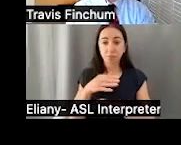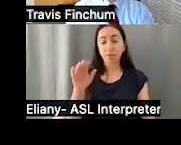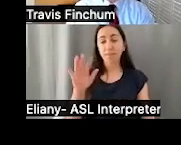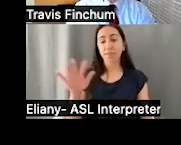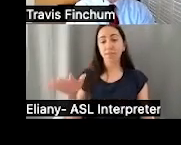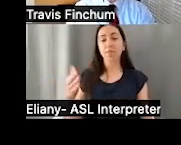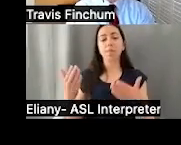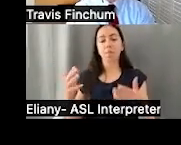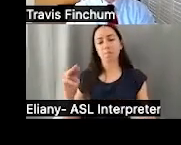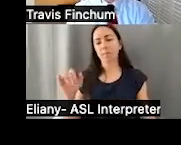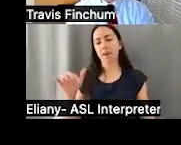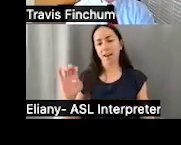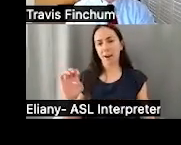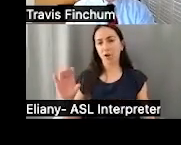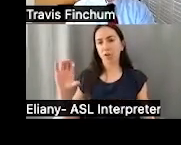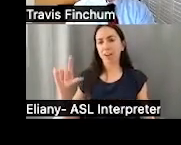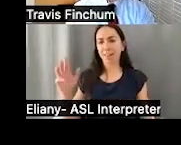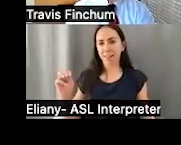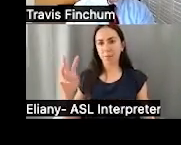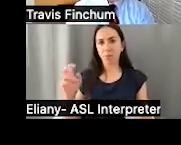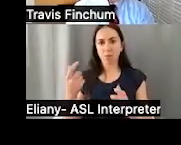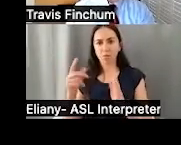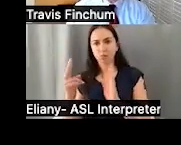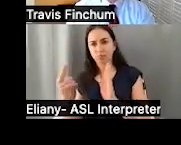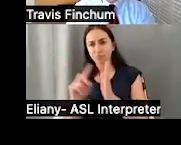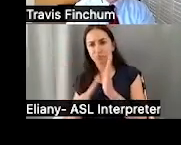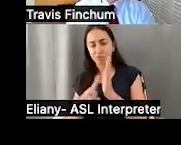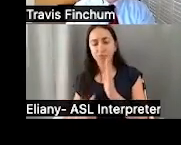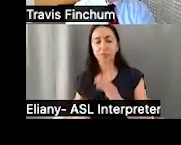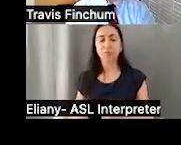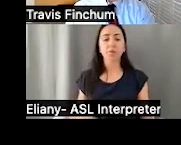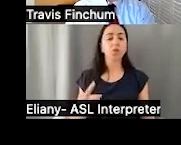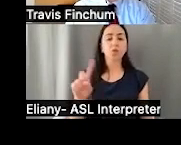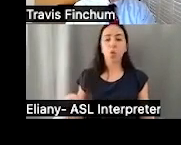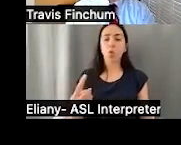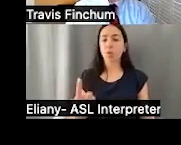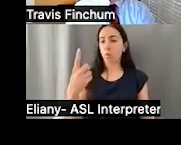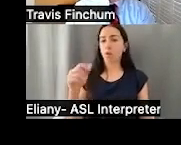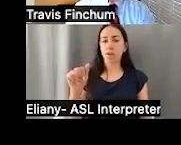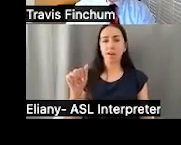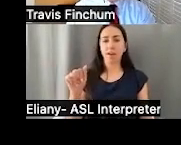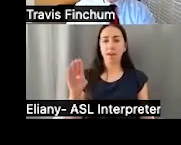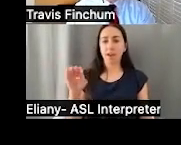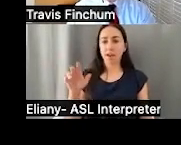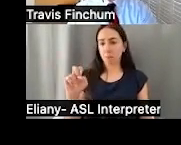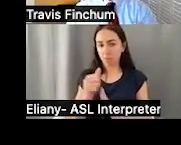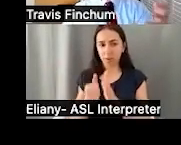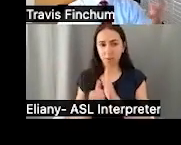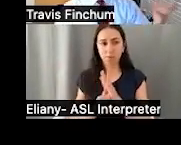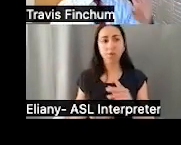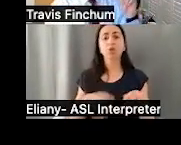55 años, tal vez haya un reclamo de Medicaid que habría que prestar atención. Solo puedes tener una cuenta ABLE a la vez.